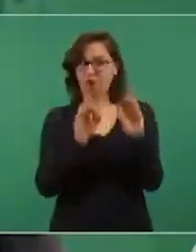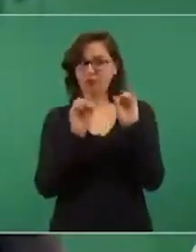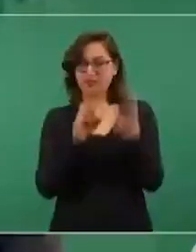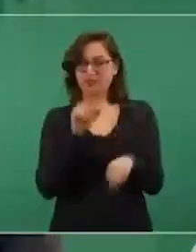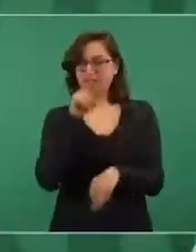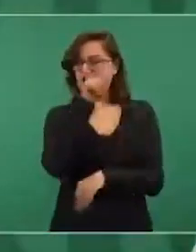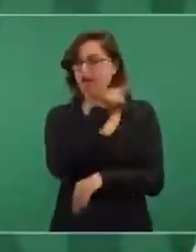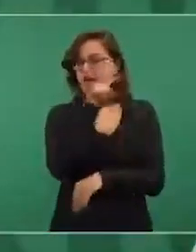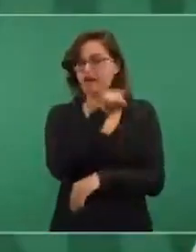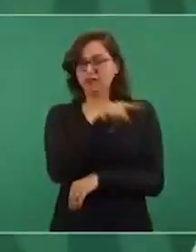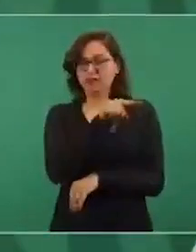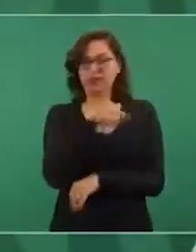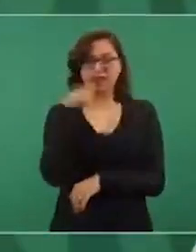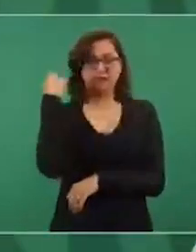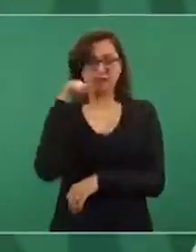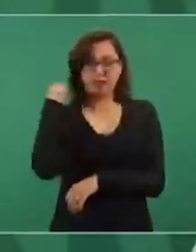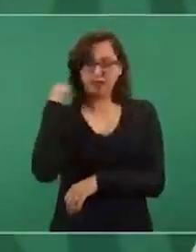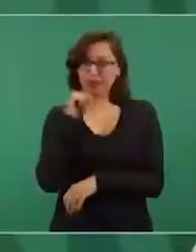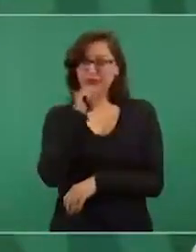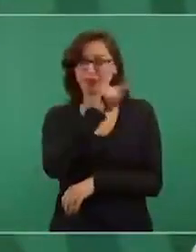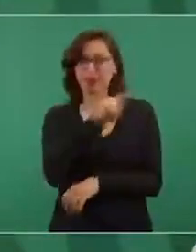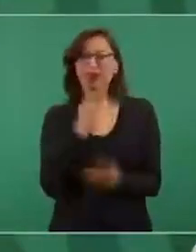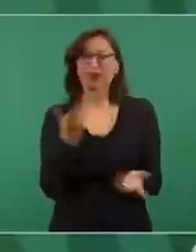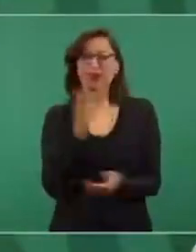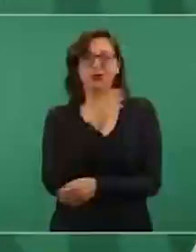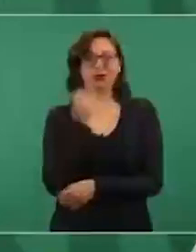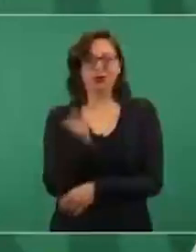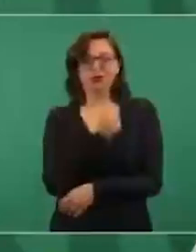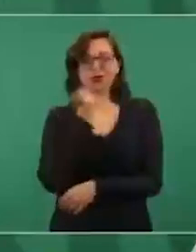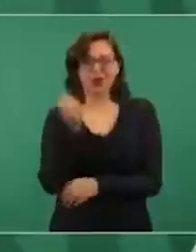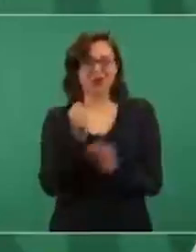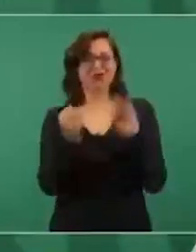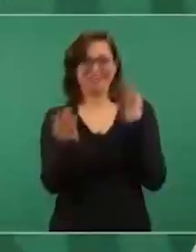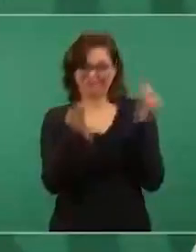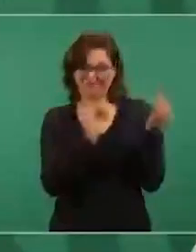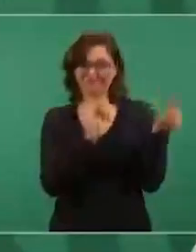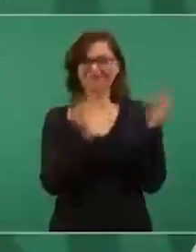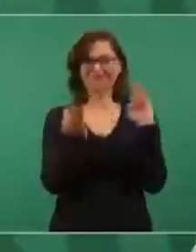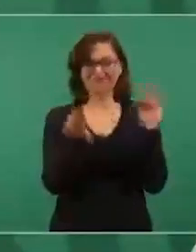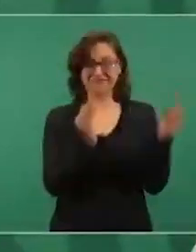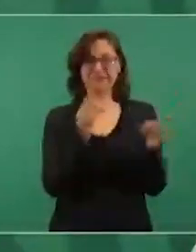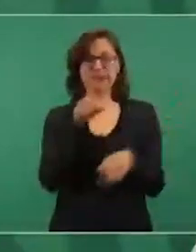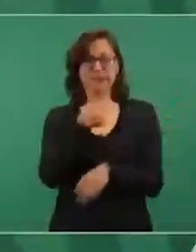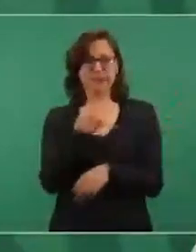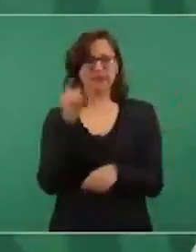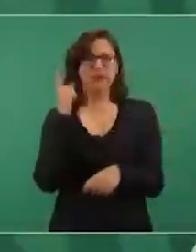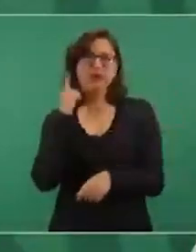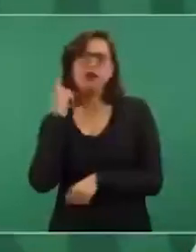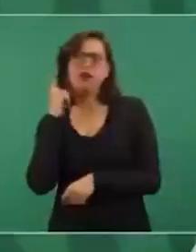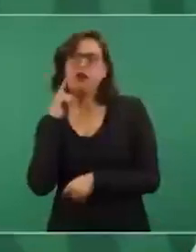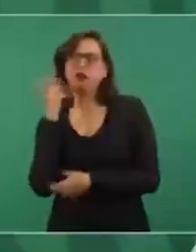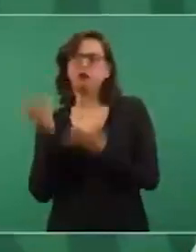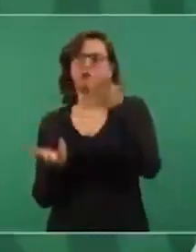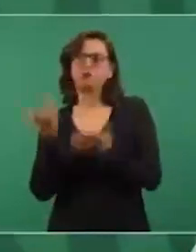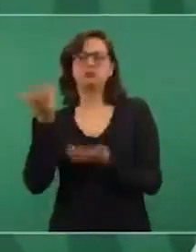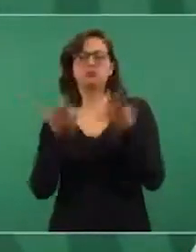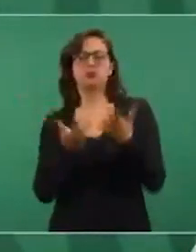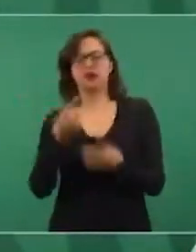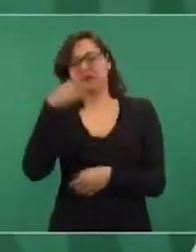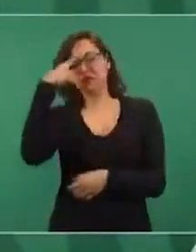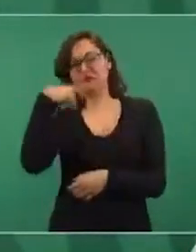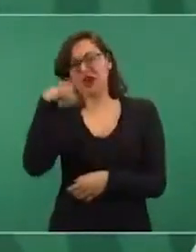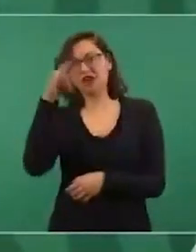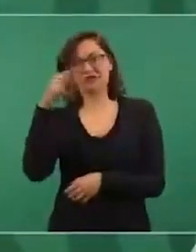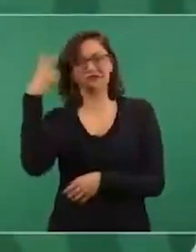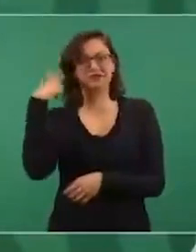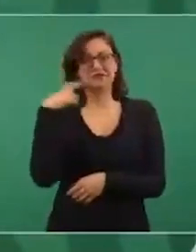Entonces, se da este incendio y se traslada a Minatitlán y